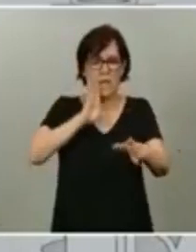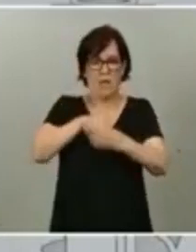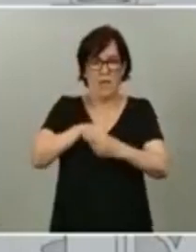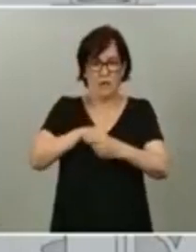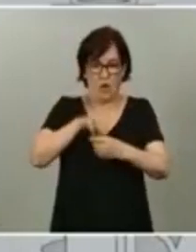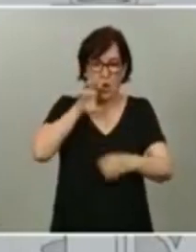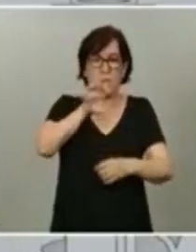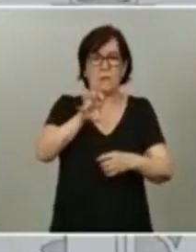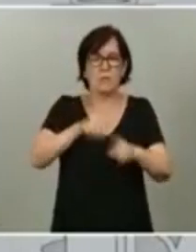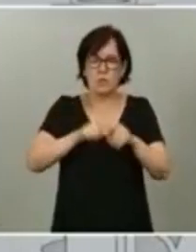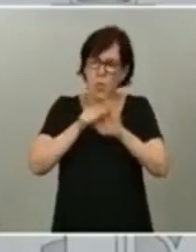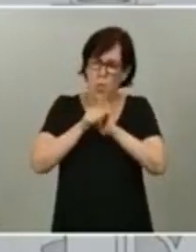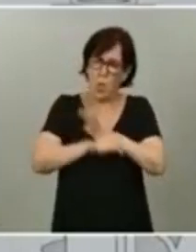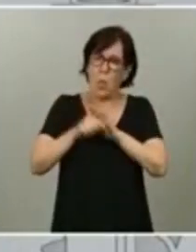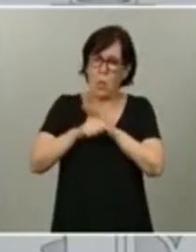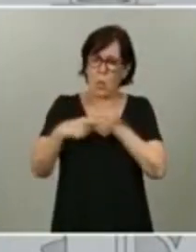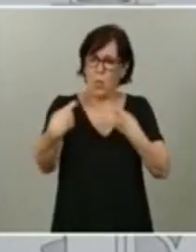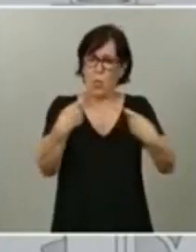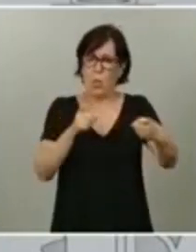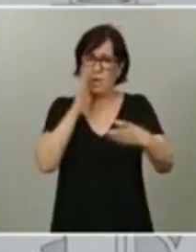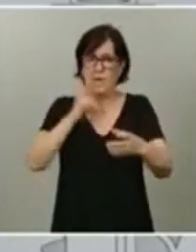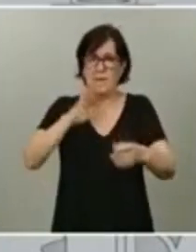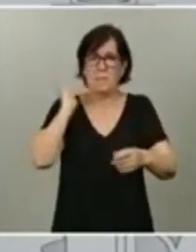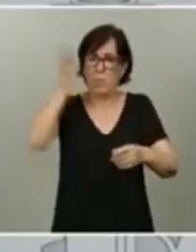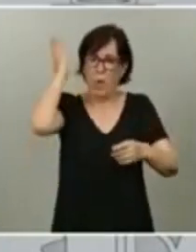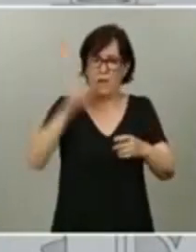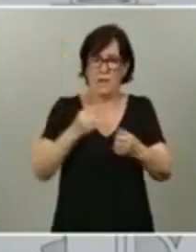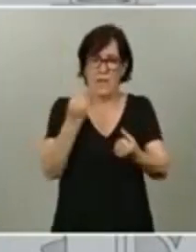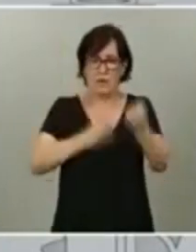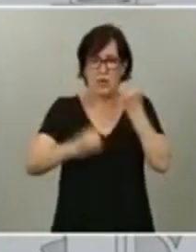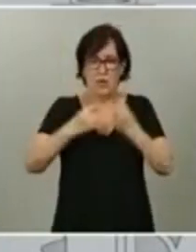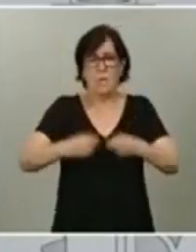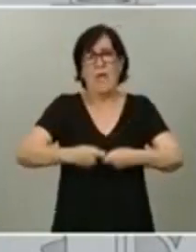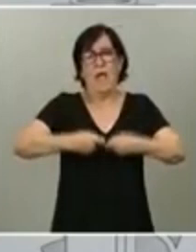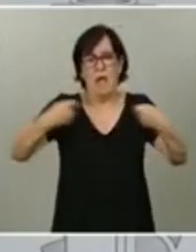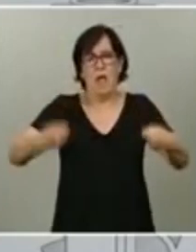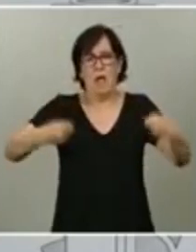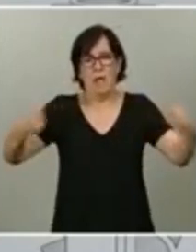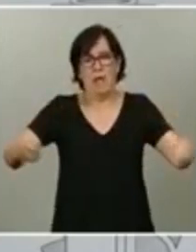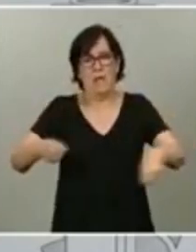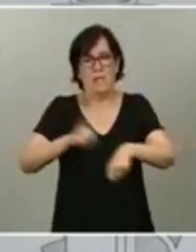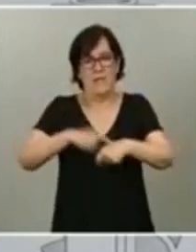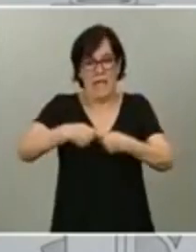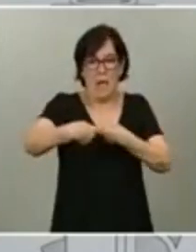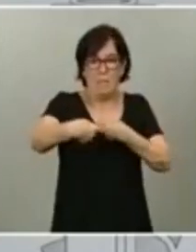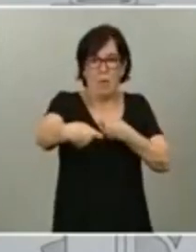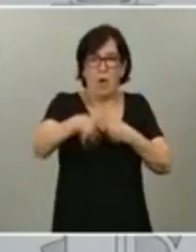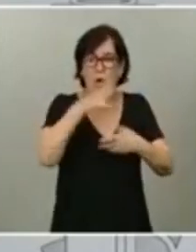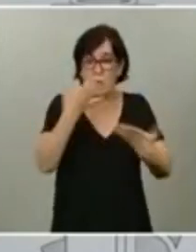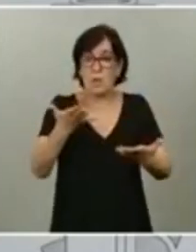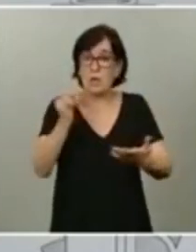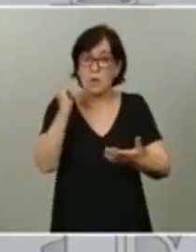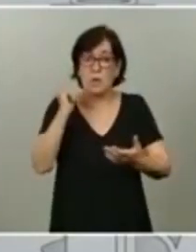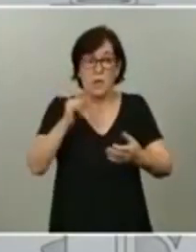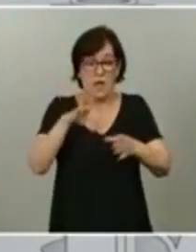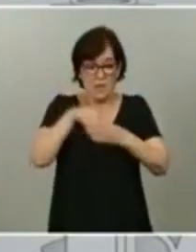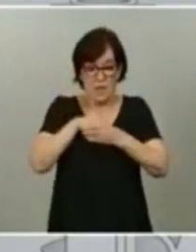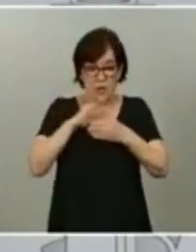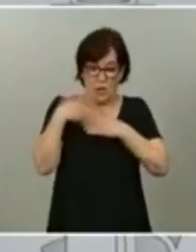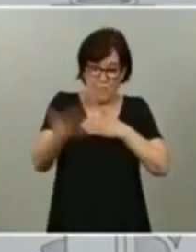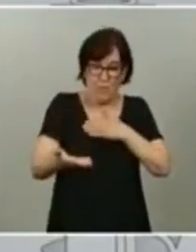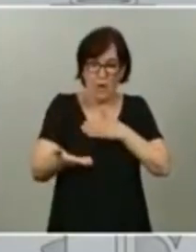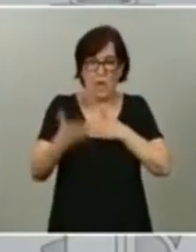ahondó precisamente los males de la economía y los prolongó en el tiempo. Hubo entonces, y lo hay ahora, dentro y fuera de nuestras fronteras,